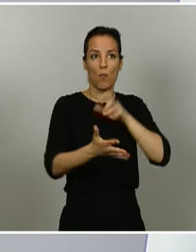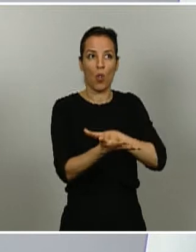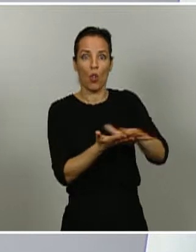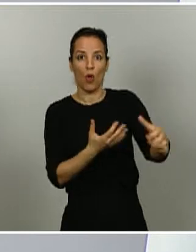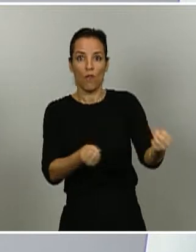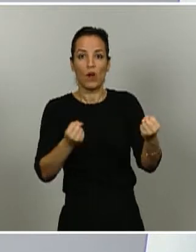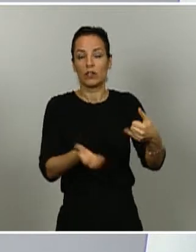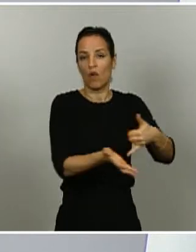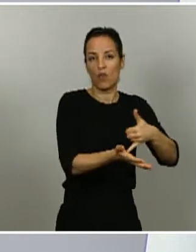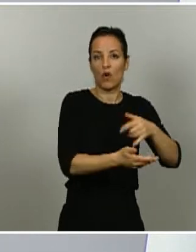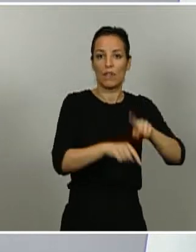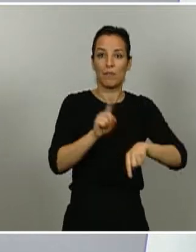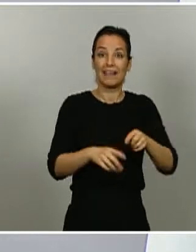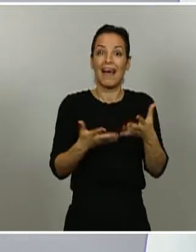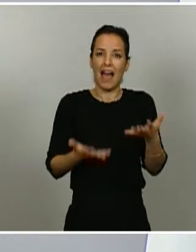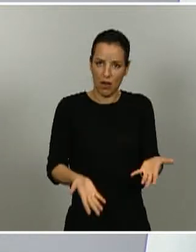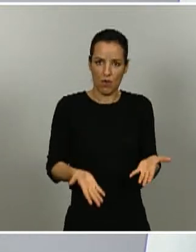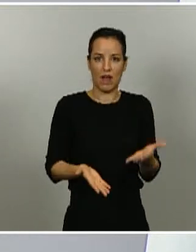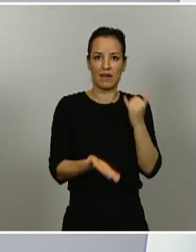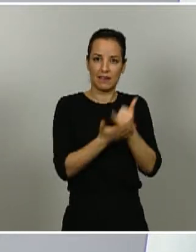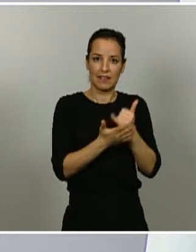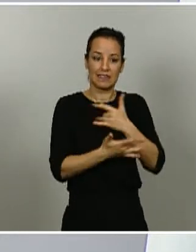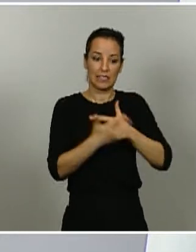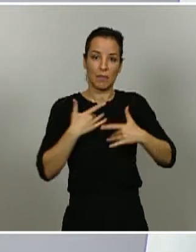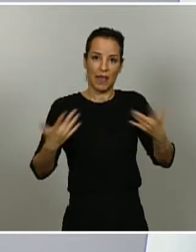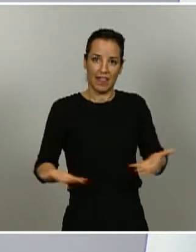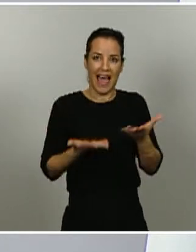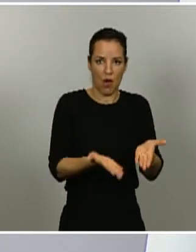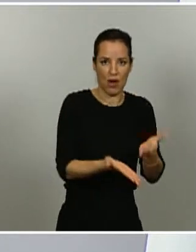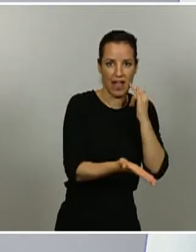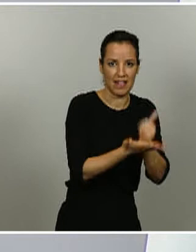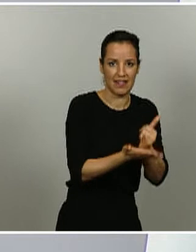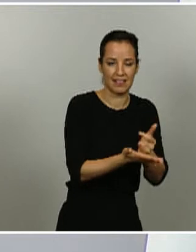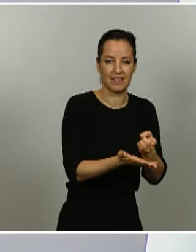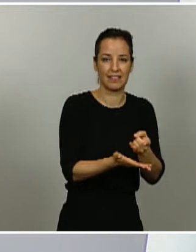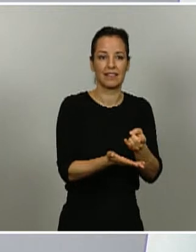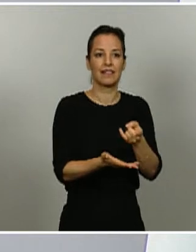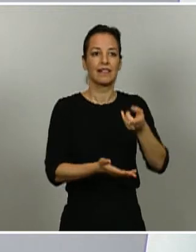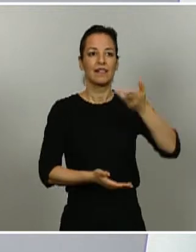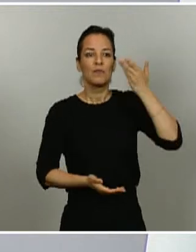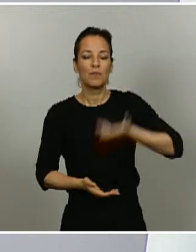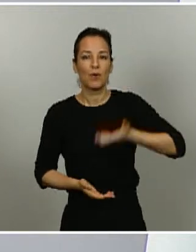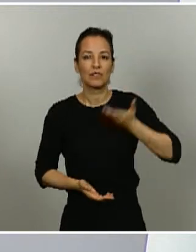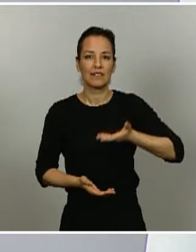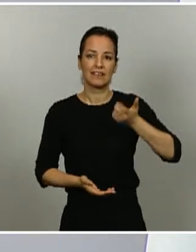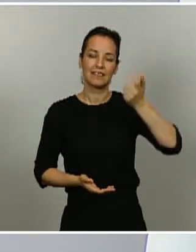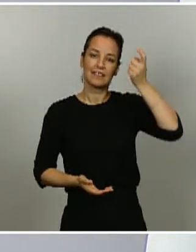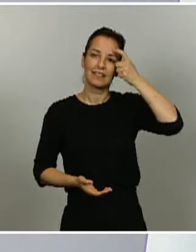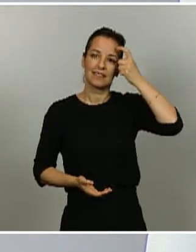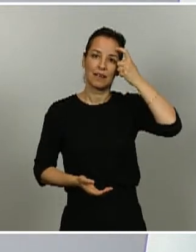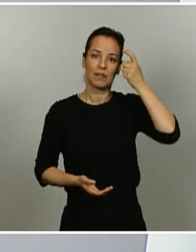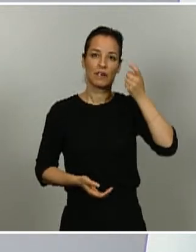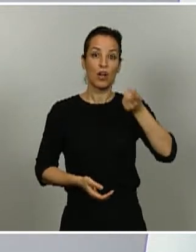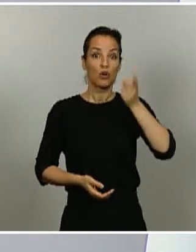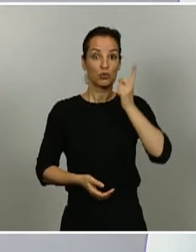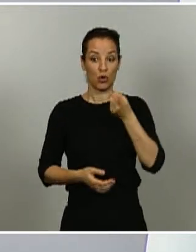estas pruebas PCR a las personas con sintomatología leve y aquí es muy importante conocer no solamente el resultado